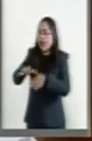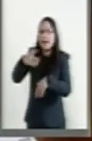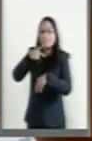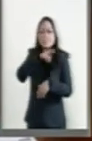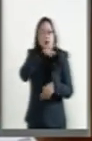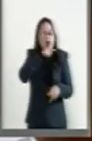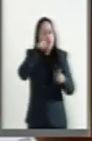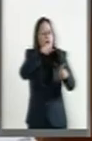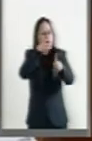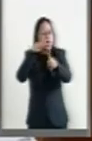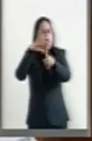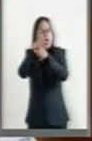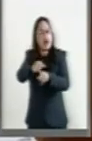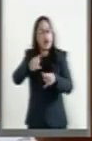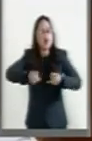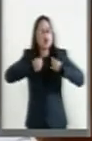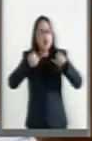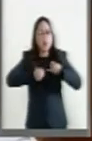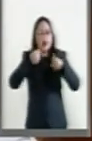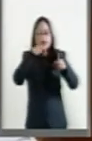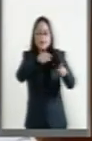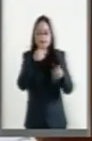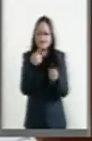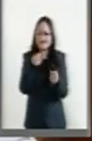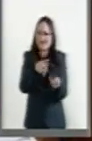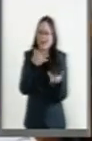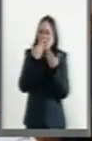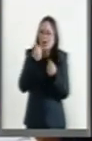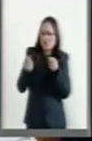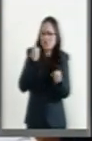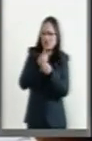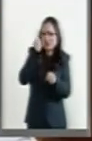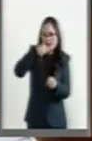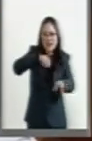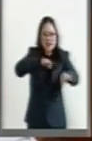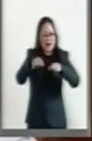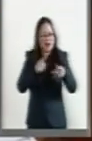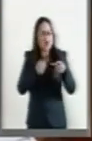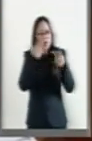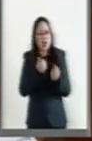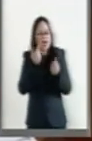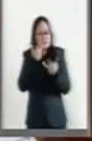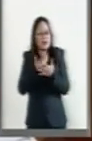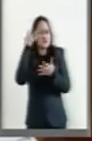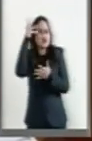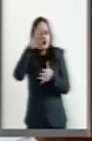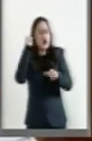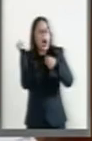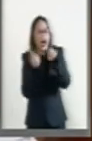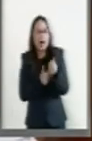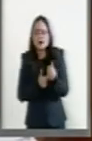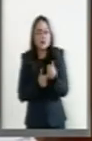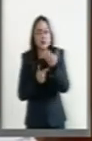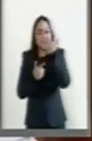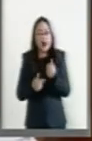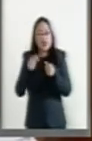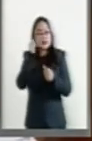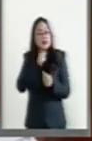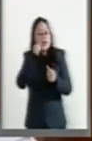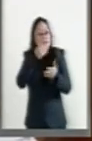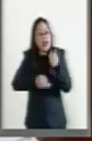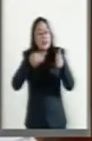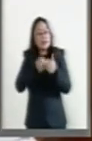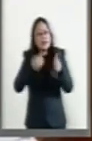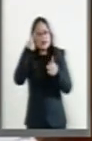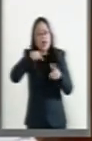perseguir y estigmatizar a jóvenes a los que no les ha dado oportunidades ni esperanza y que ha estado en deuda con los